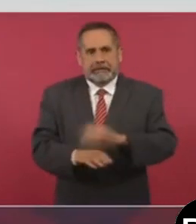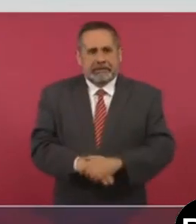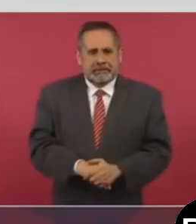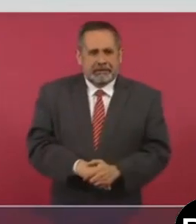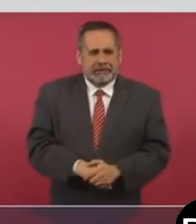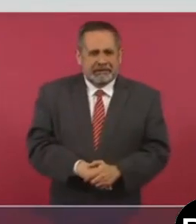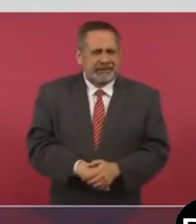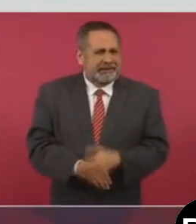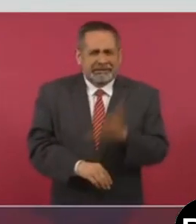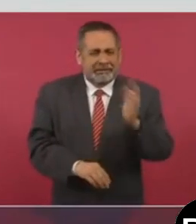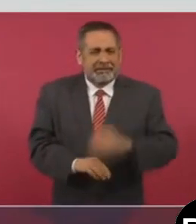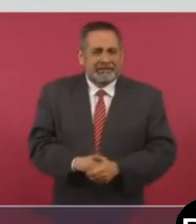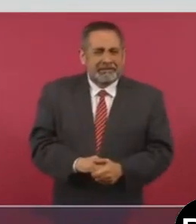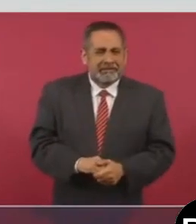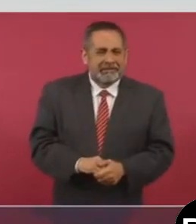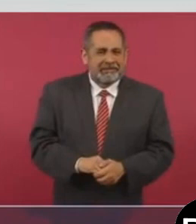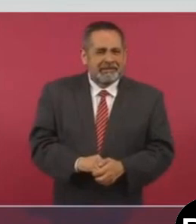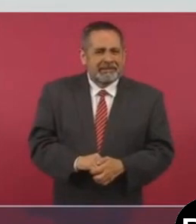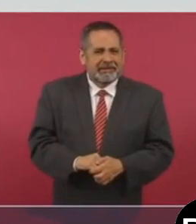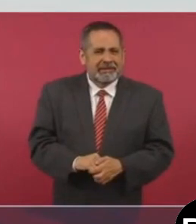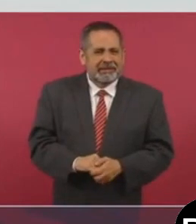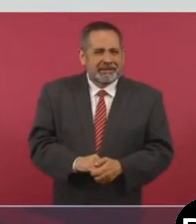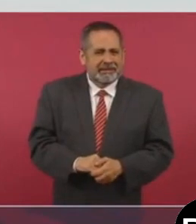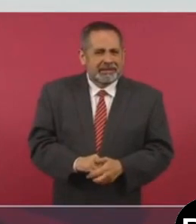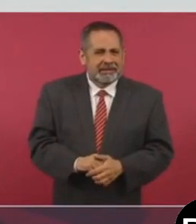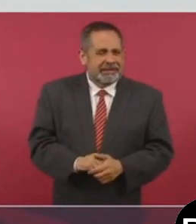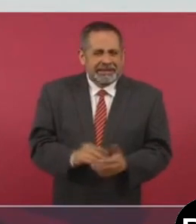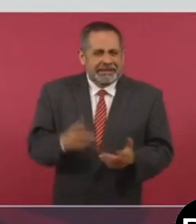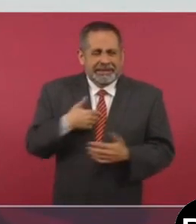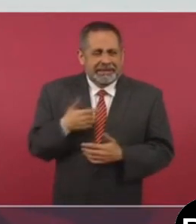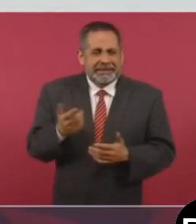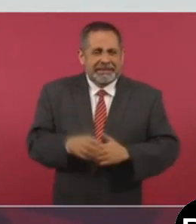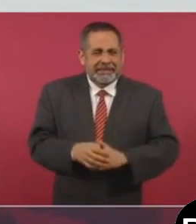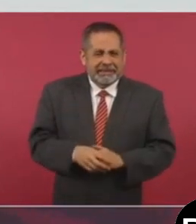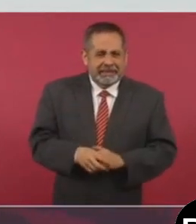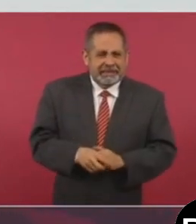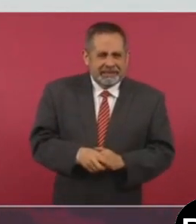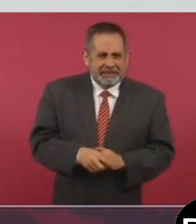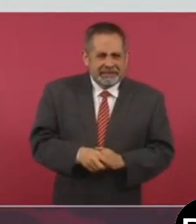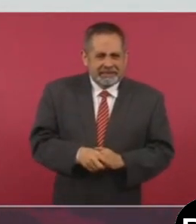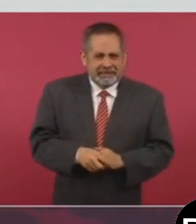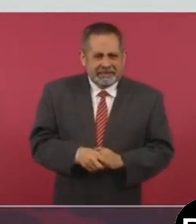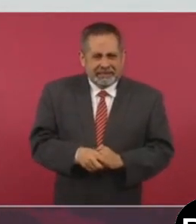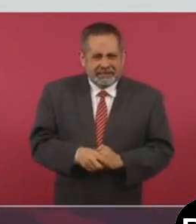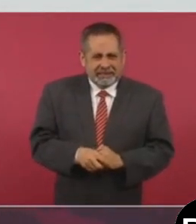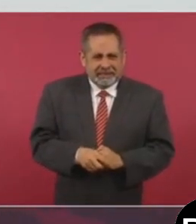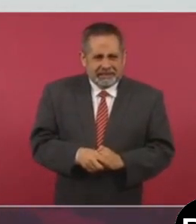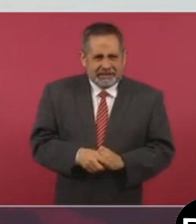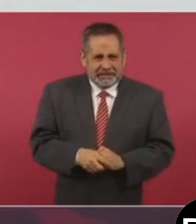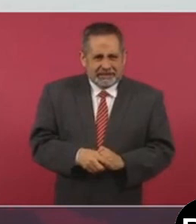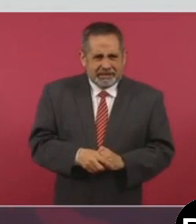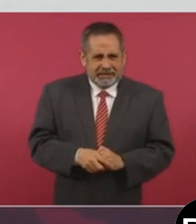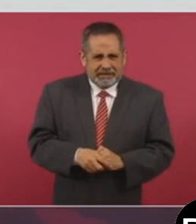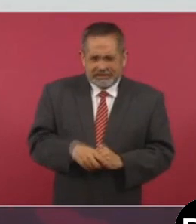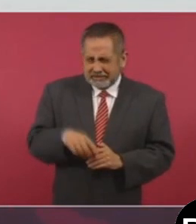Yo cada vez, porque uso mucho la mano, por mi dedito